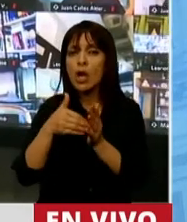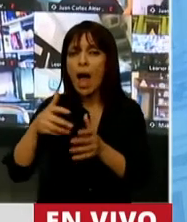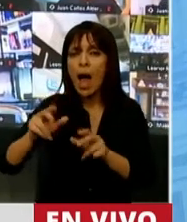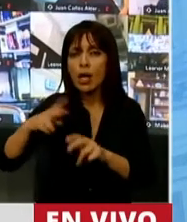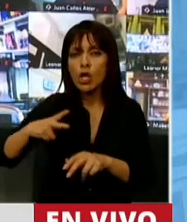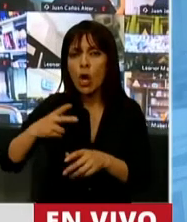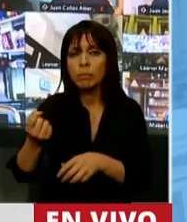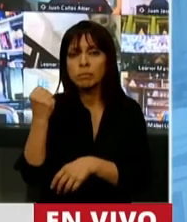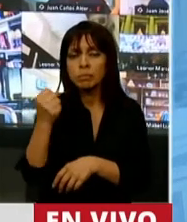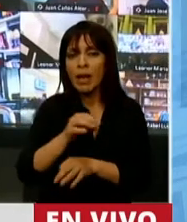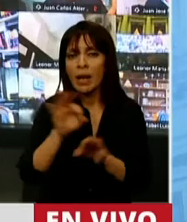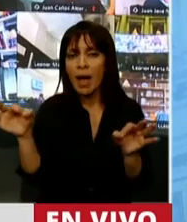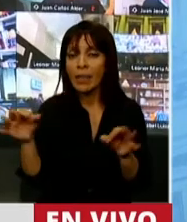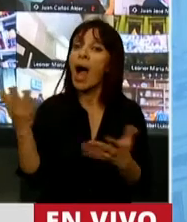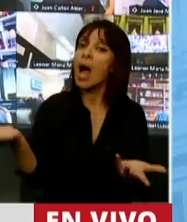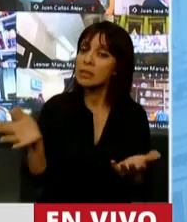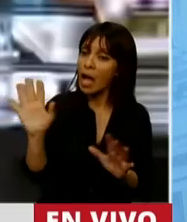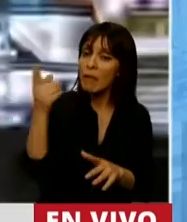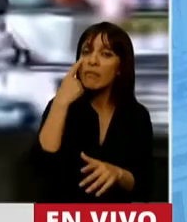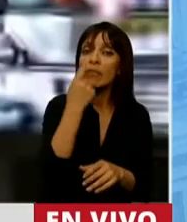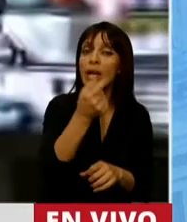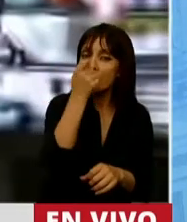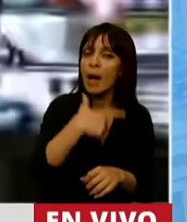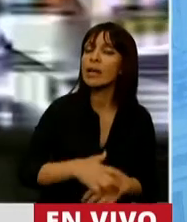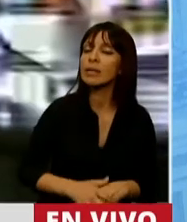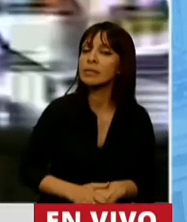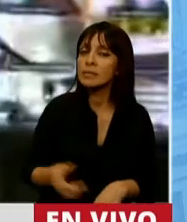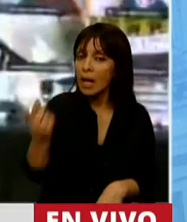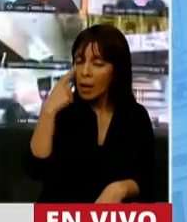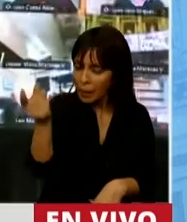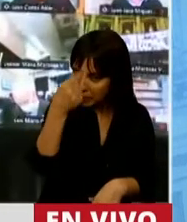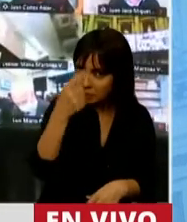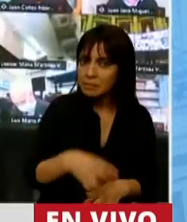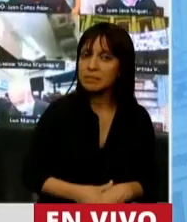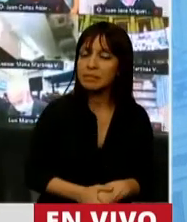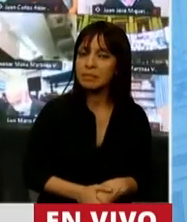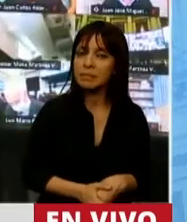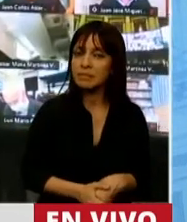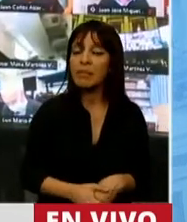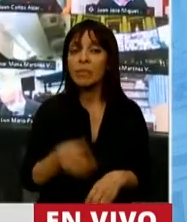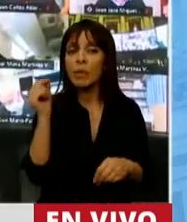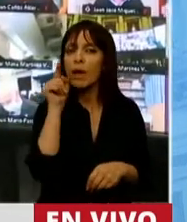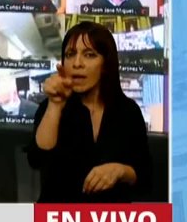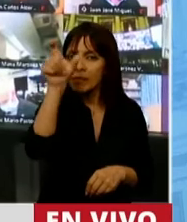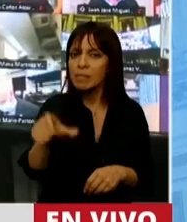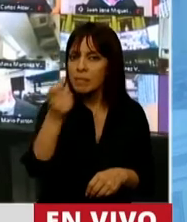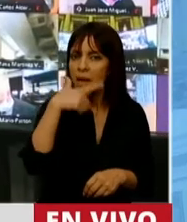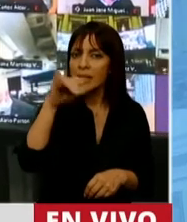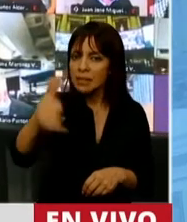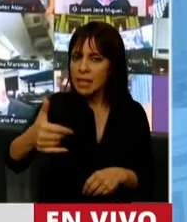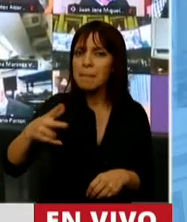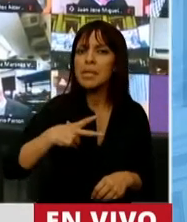Vaya a testiguar contra Macri, entonces. Vaya a testiguar contra Macri, porque él es millonario.